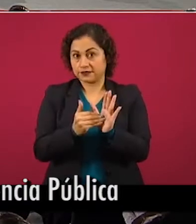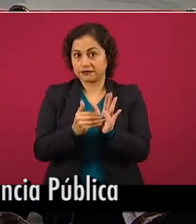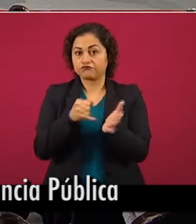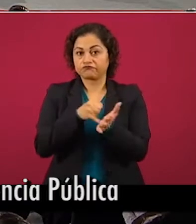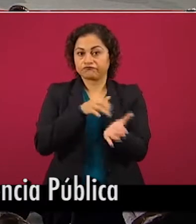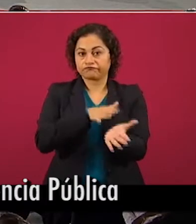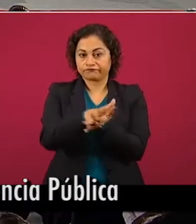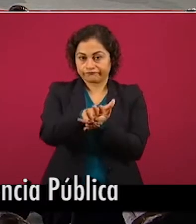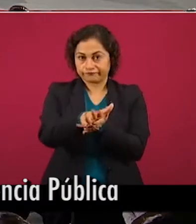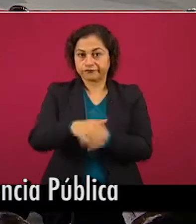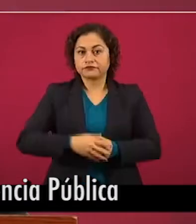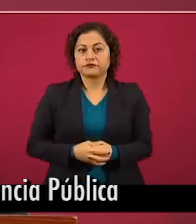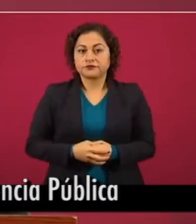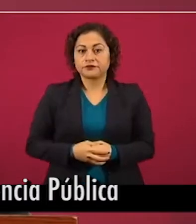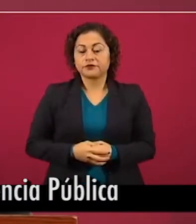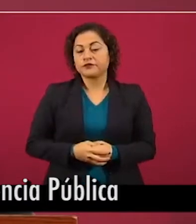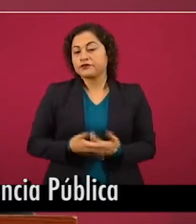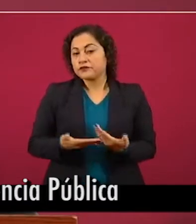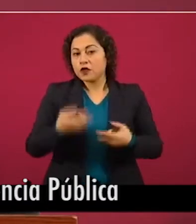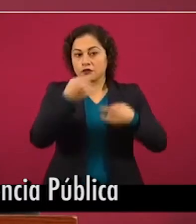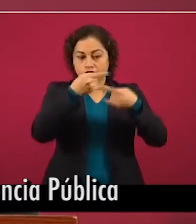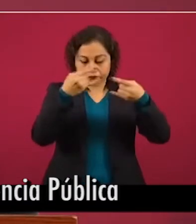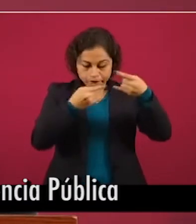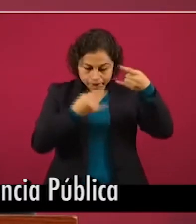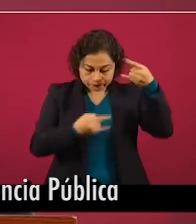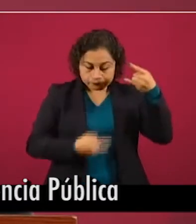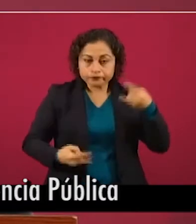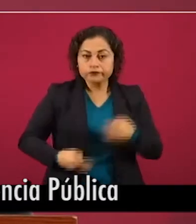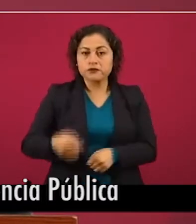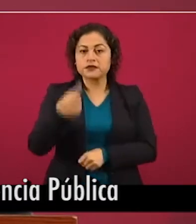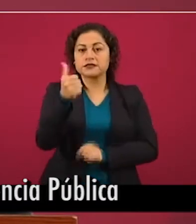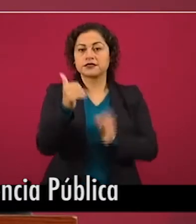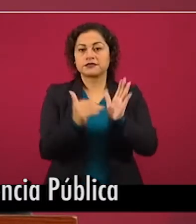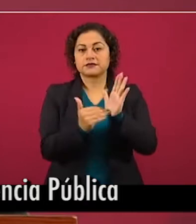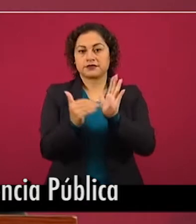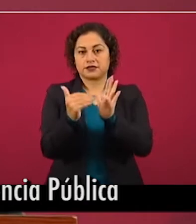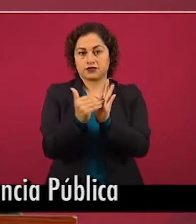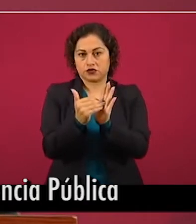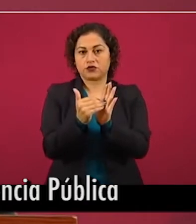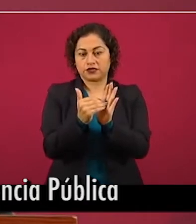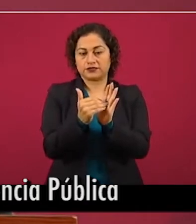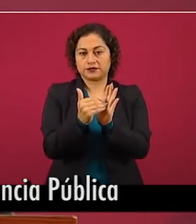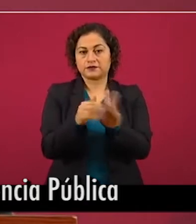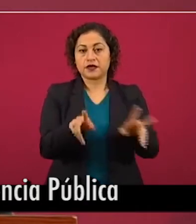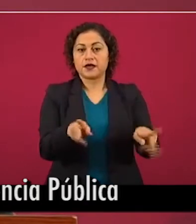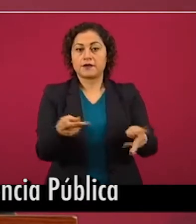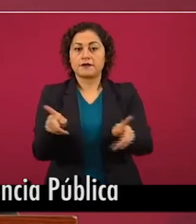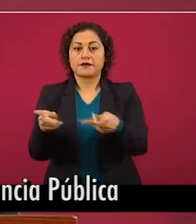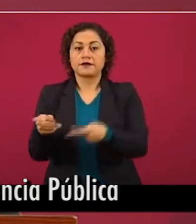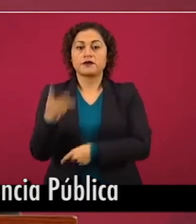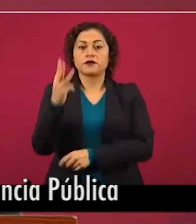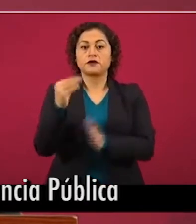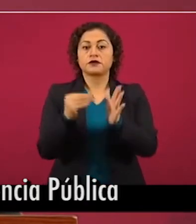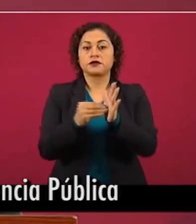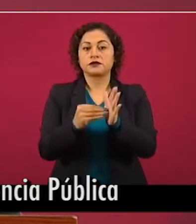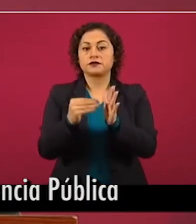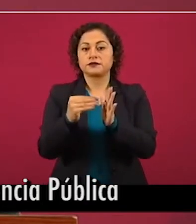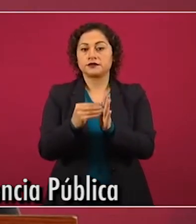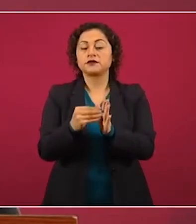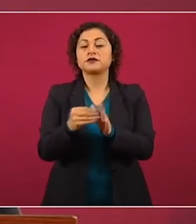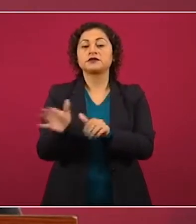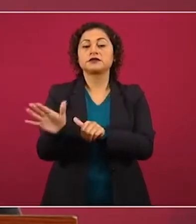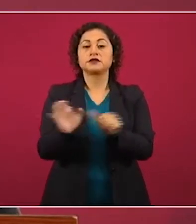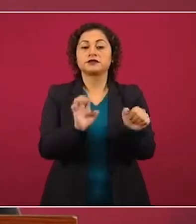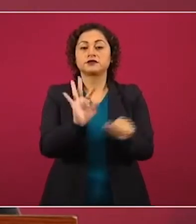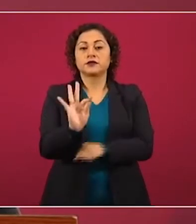6 millones de cachitos o billetes, se vendieron 3 millones 647